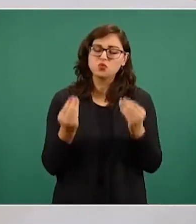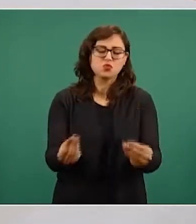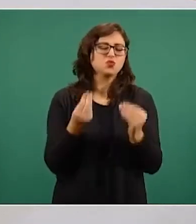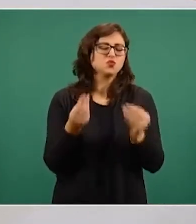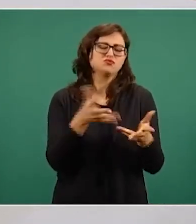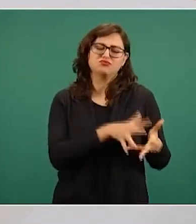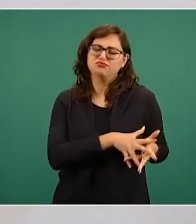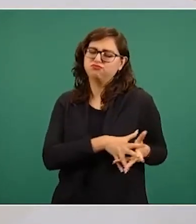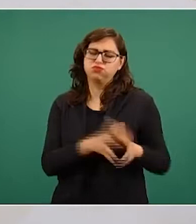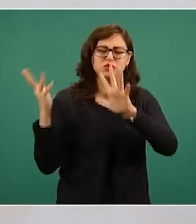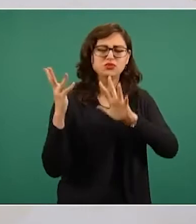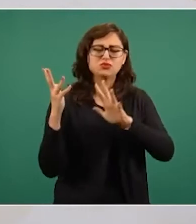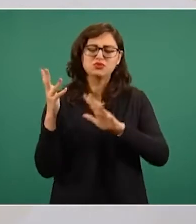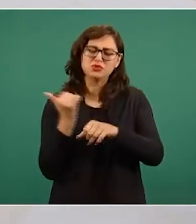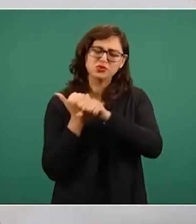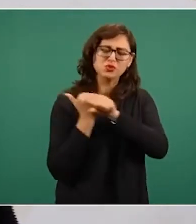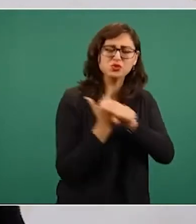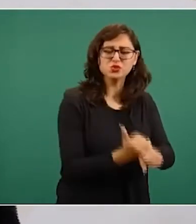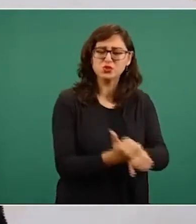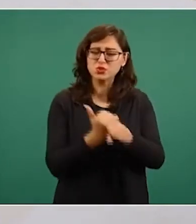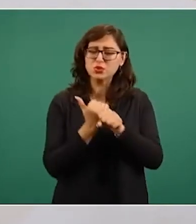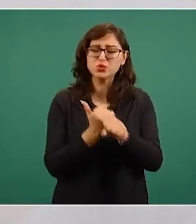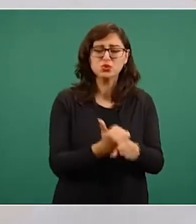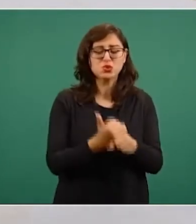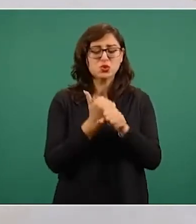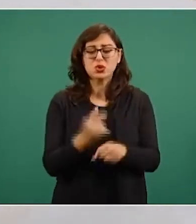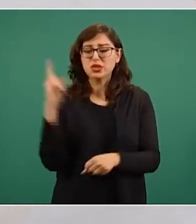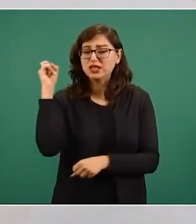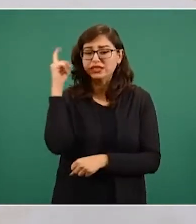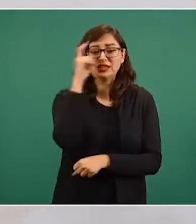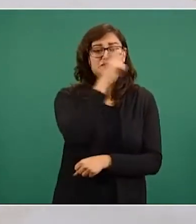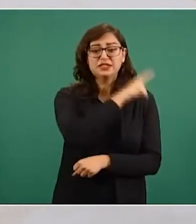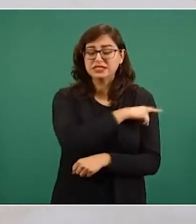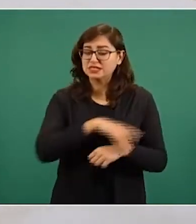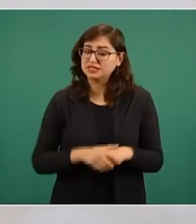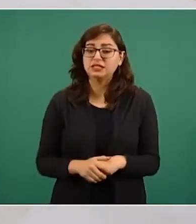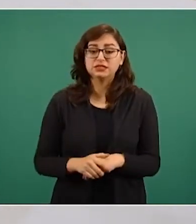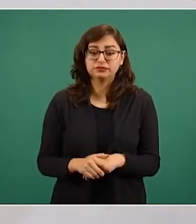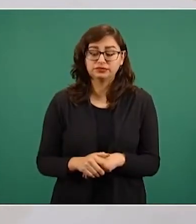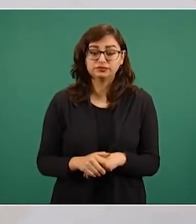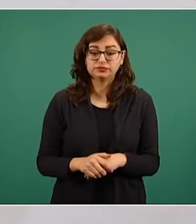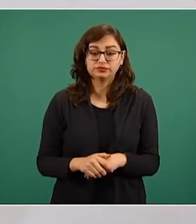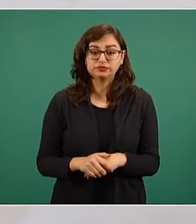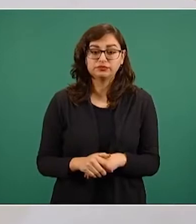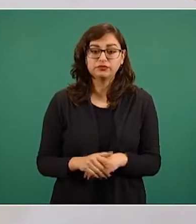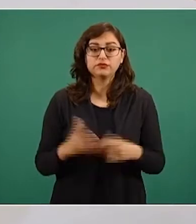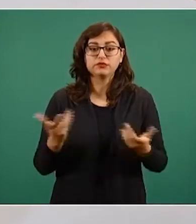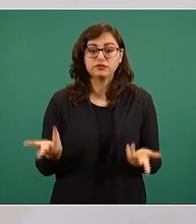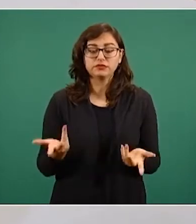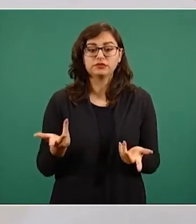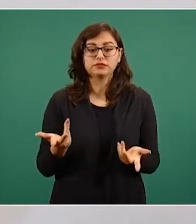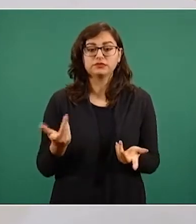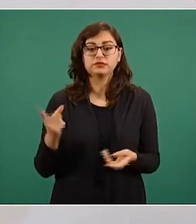transgresor. Comenzó como un acto de voluntad personal contra las